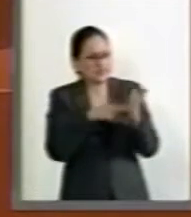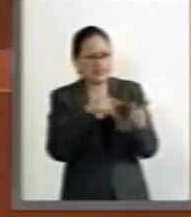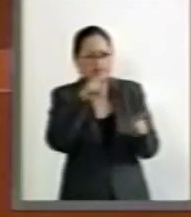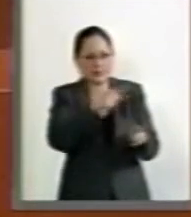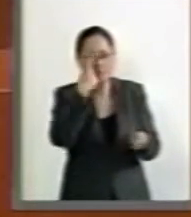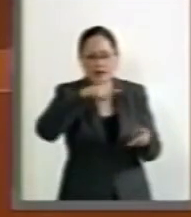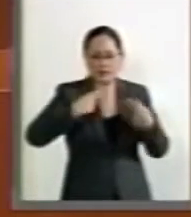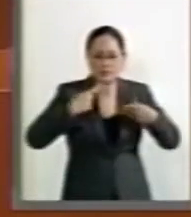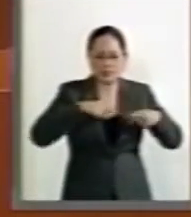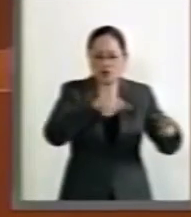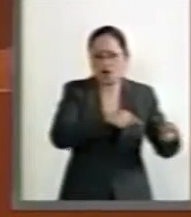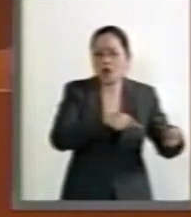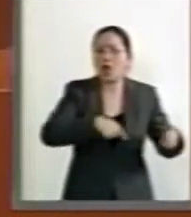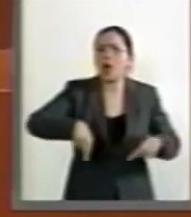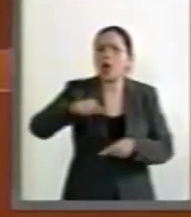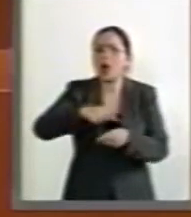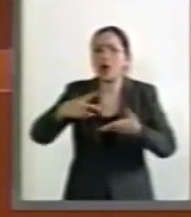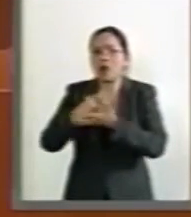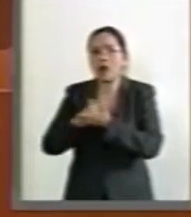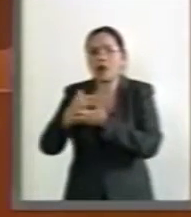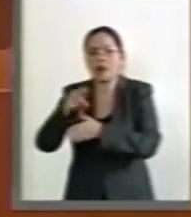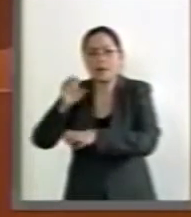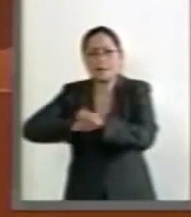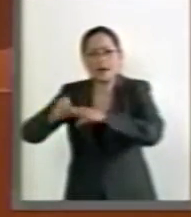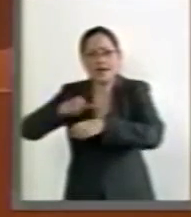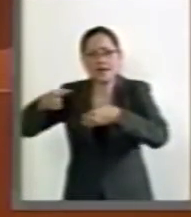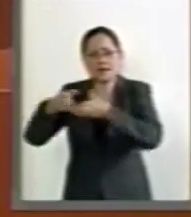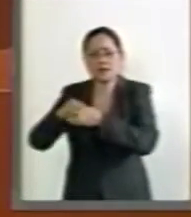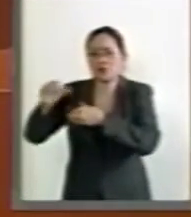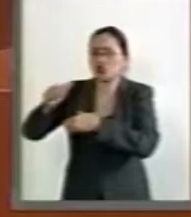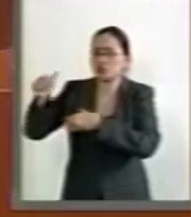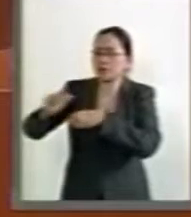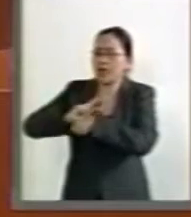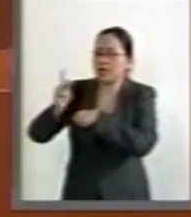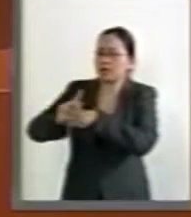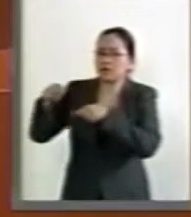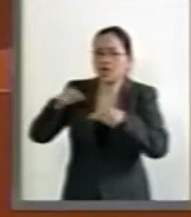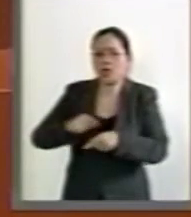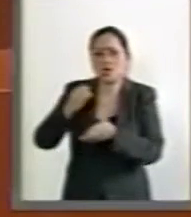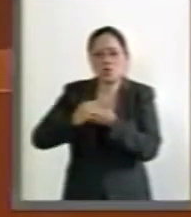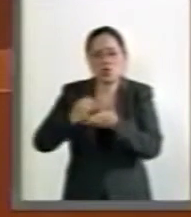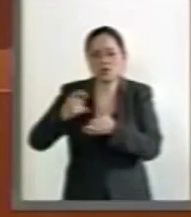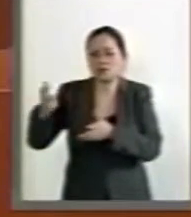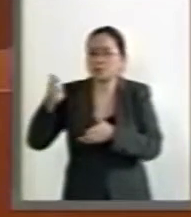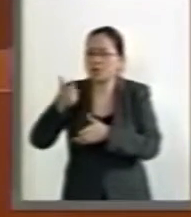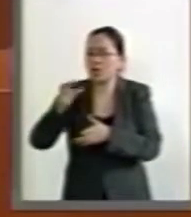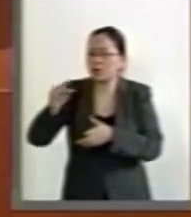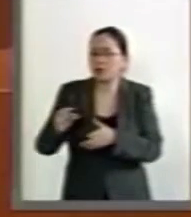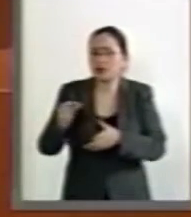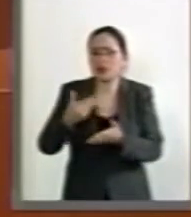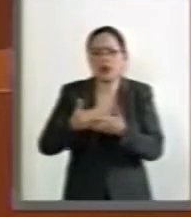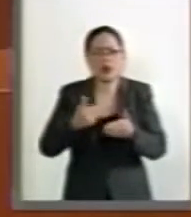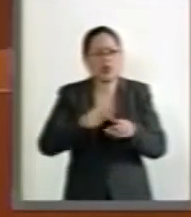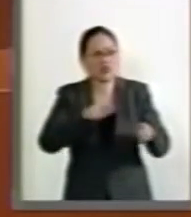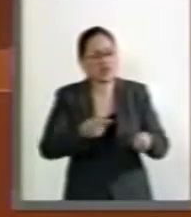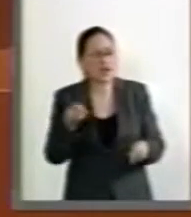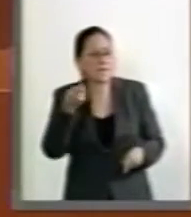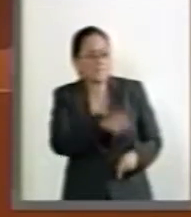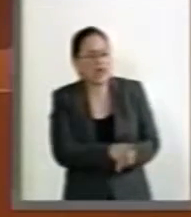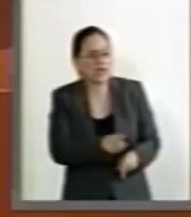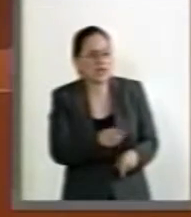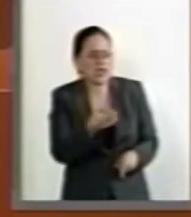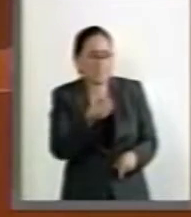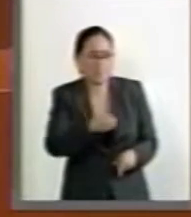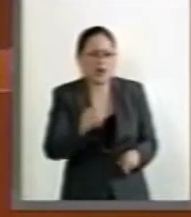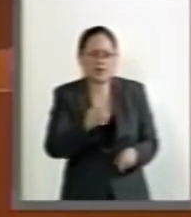personas, que con el ingreso de grandes empresas transnacionales, vivimos en una política impositiva,